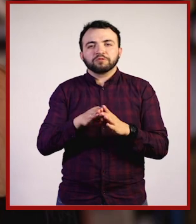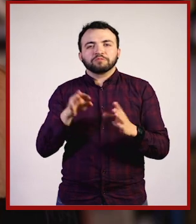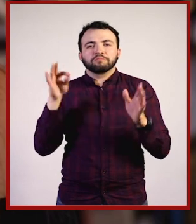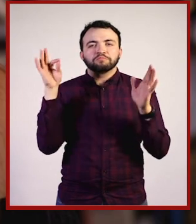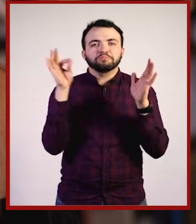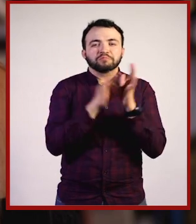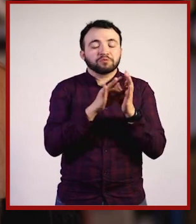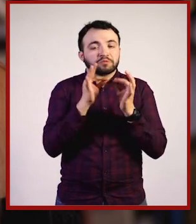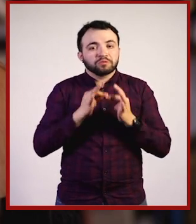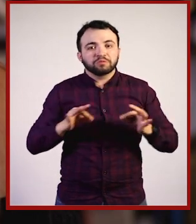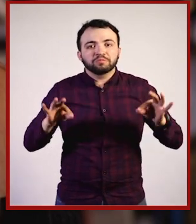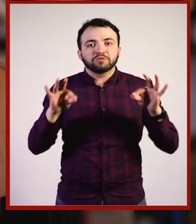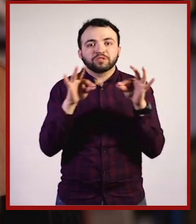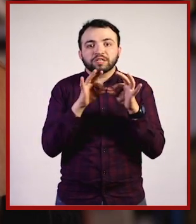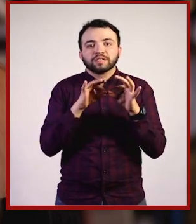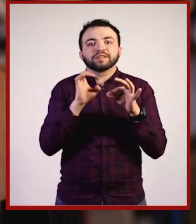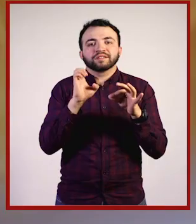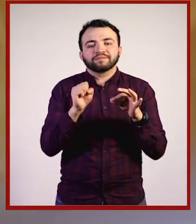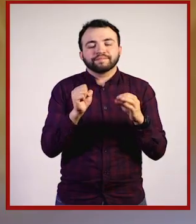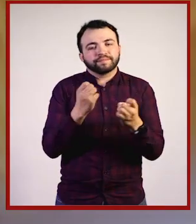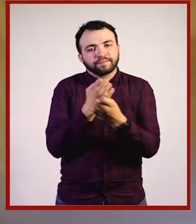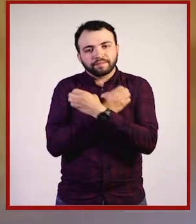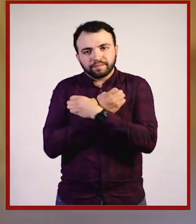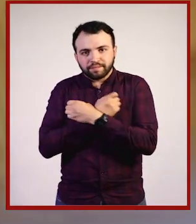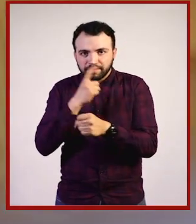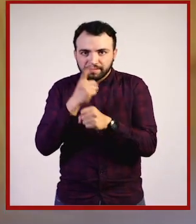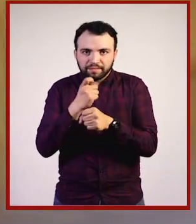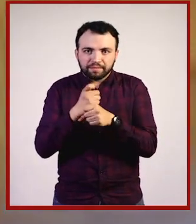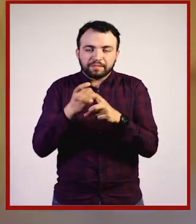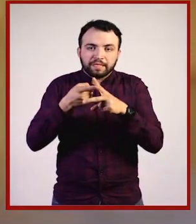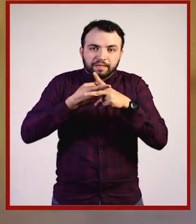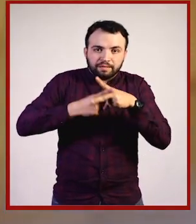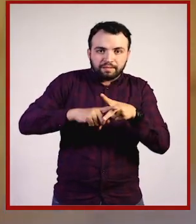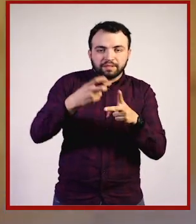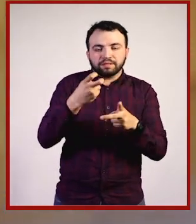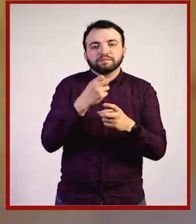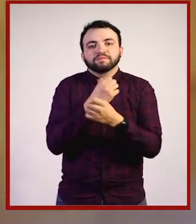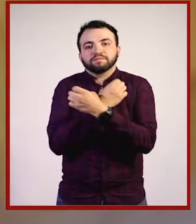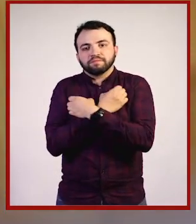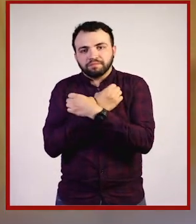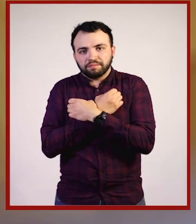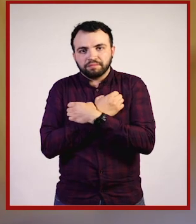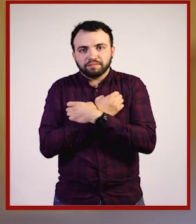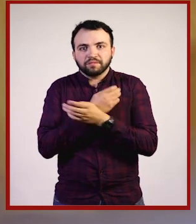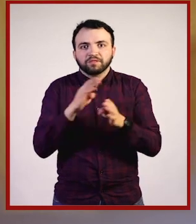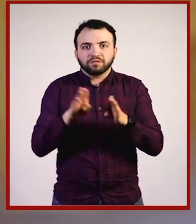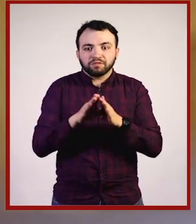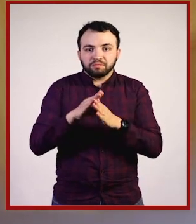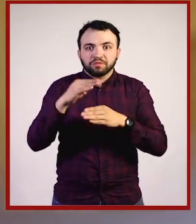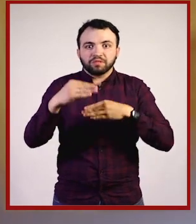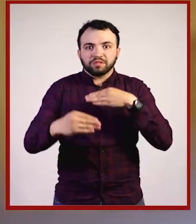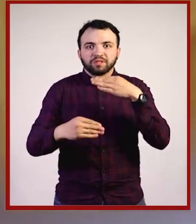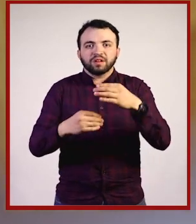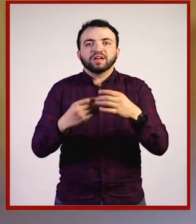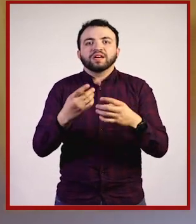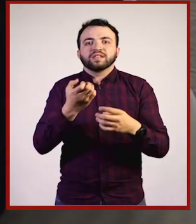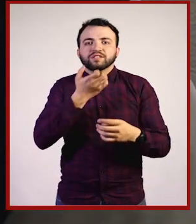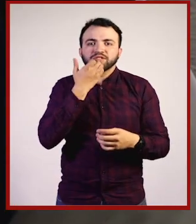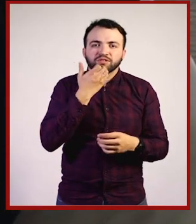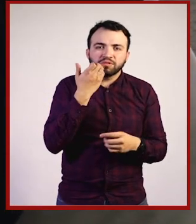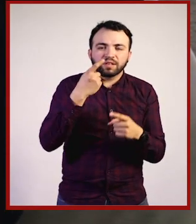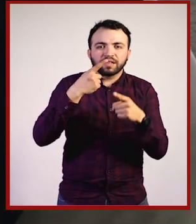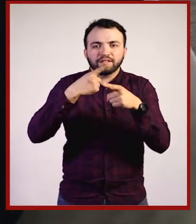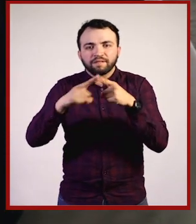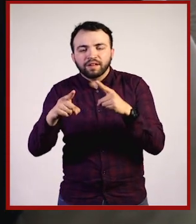tema de la educación. Por ahí debemos de empezar, ¿no? Por implementar mayores clases, mayores